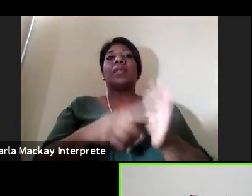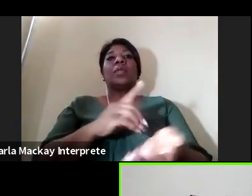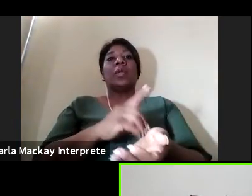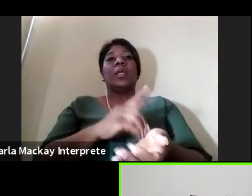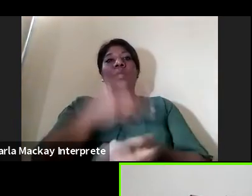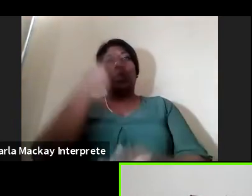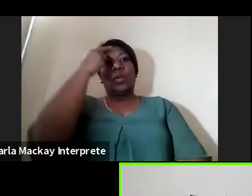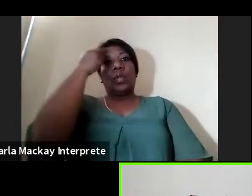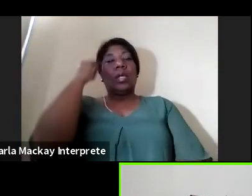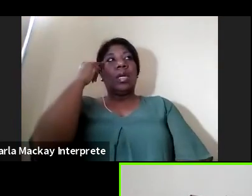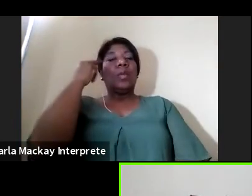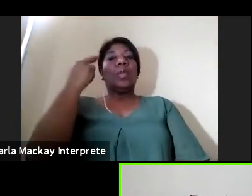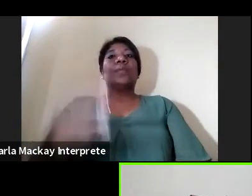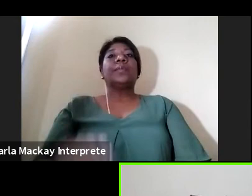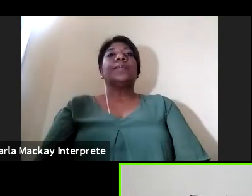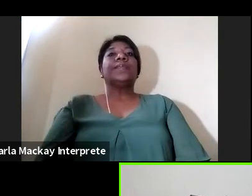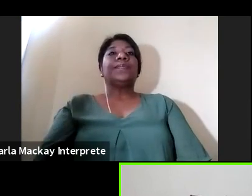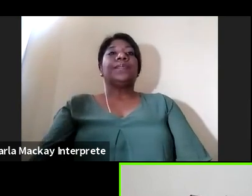gracias